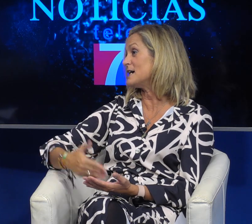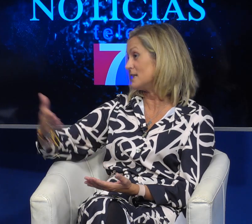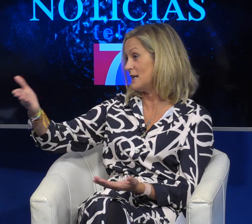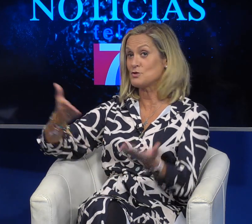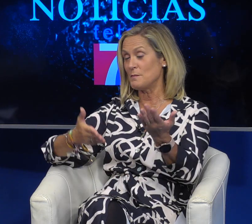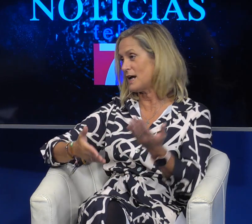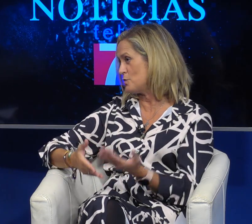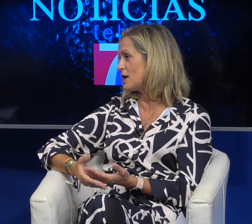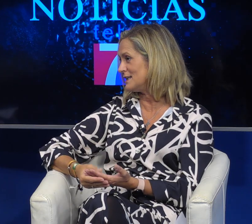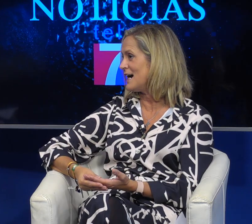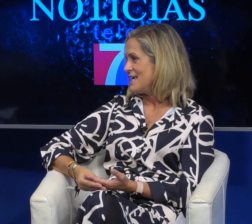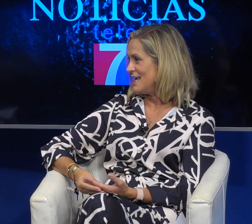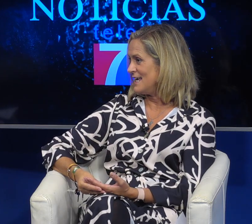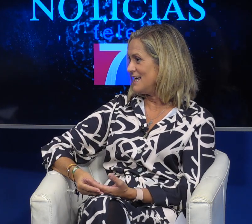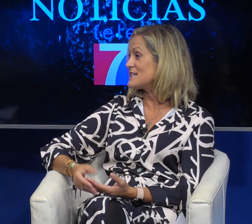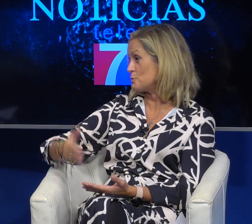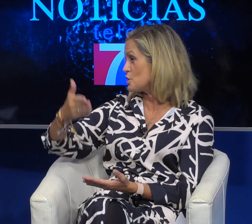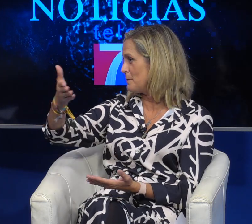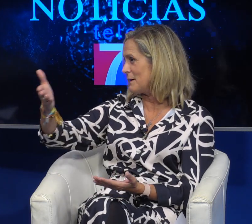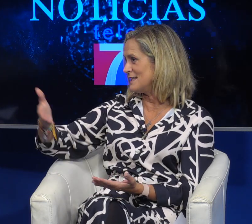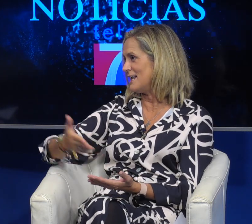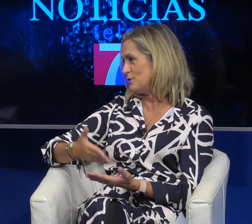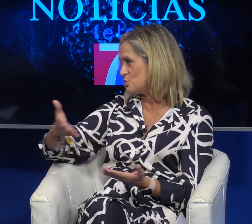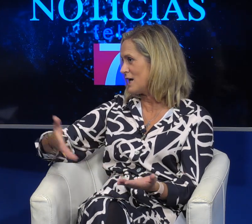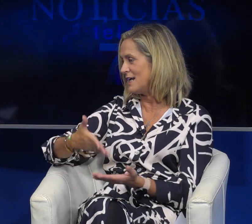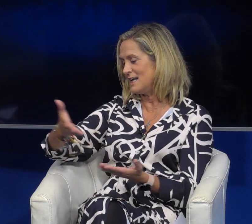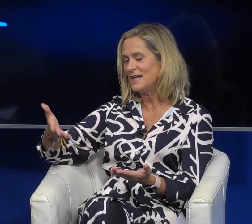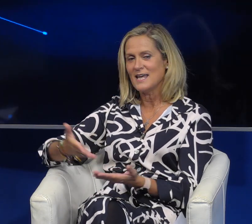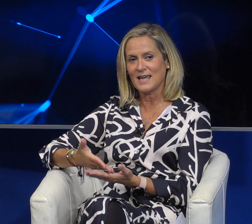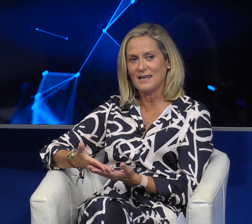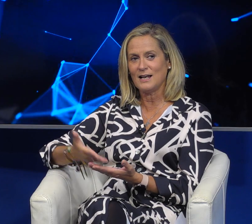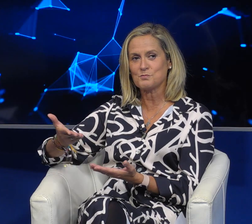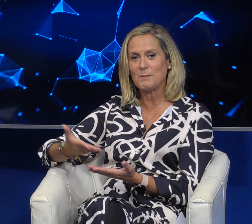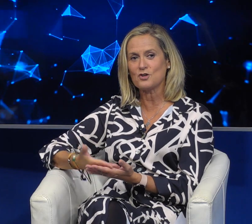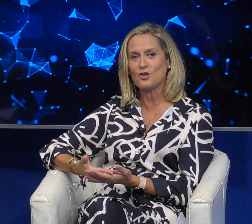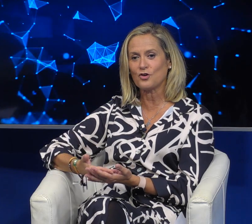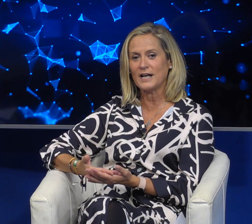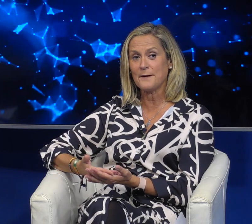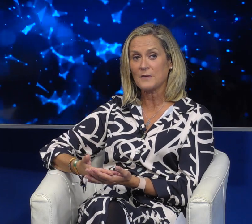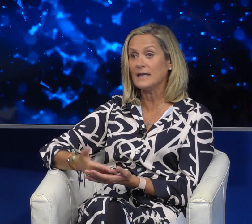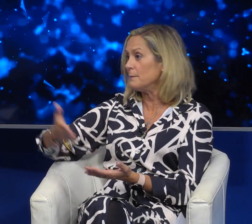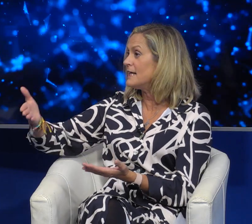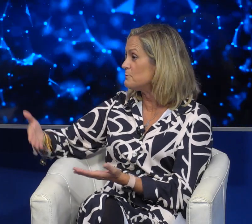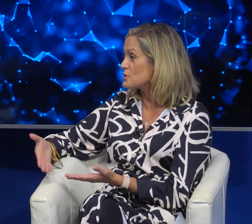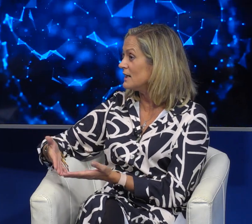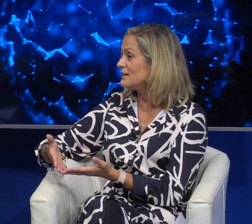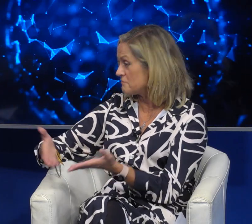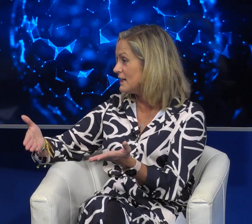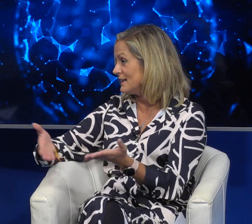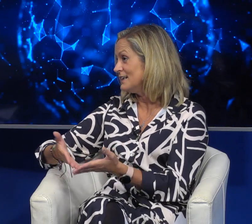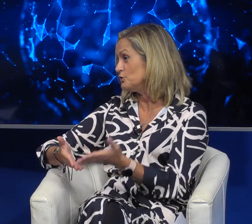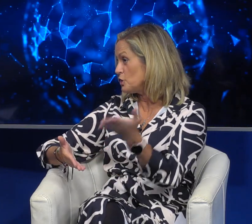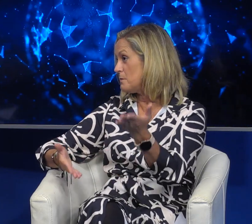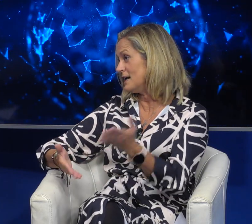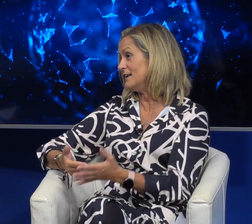fábricas, que tenemos también aquí muy cerquita, esa exposición permanente de la industria que los pavinos de Orcon era, y también tenemos la